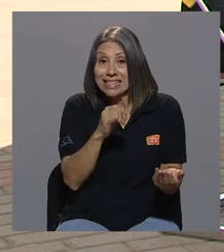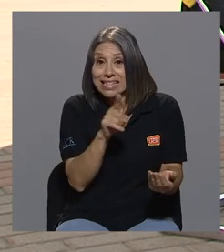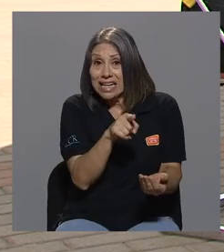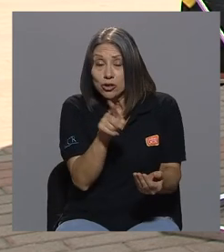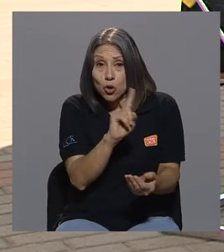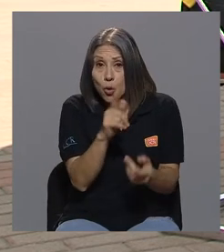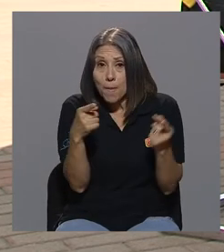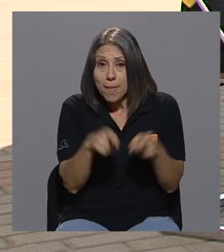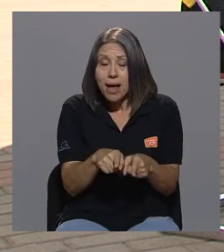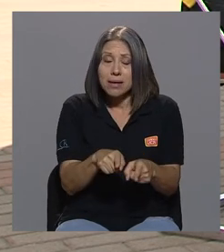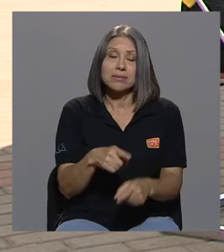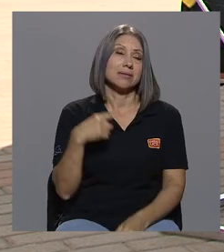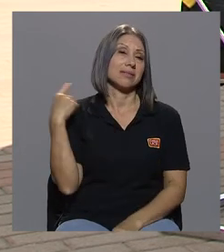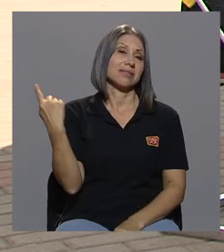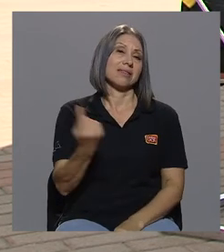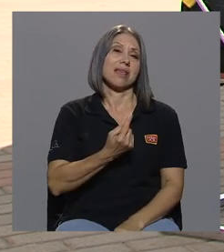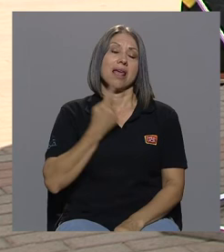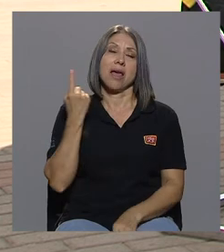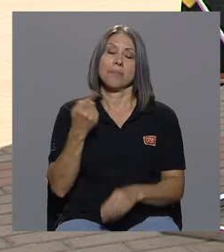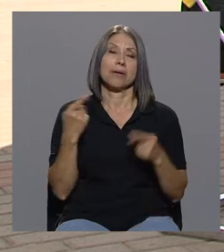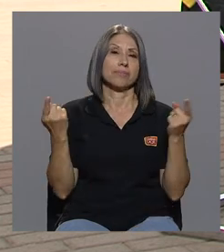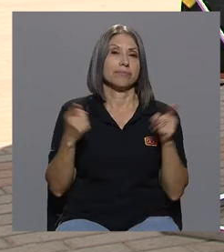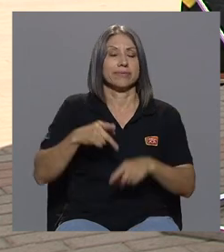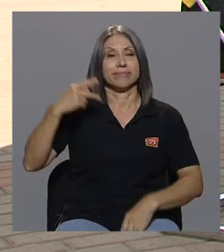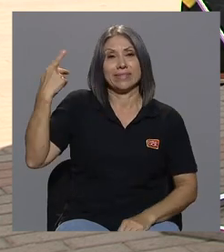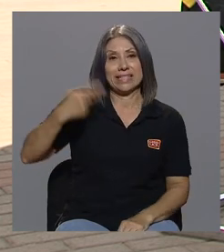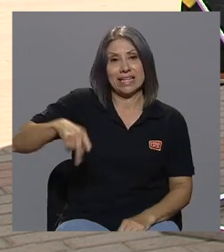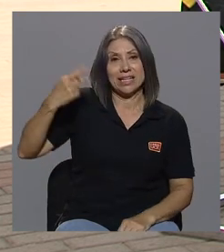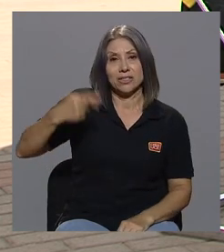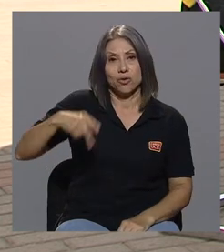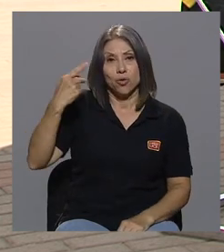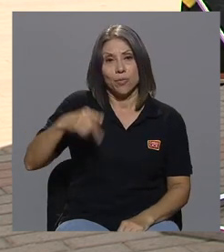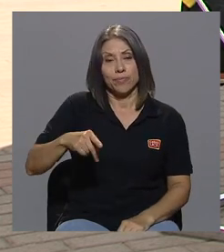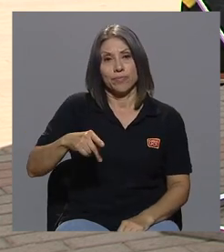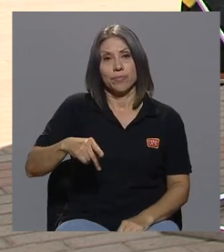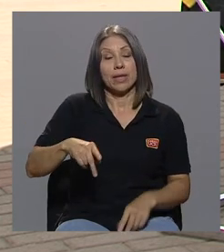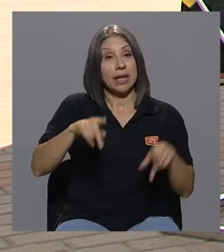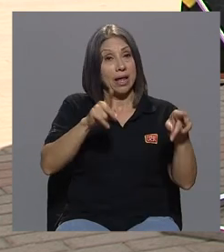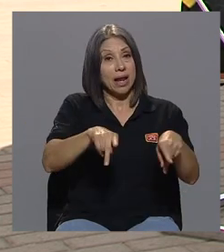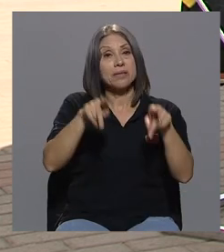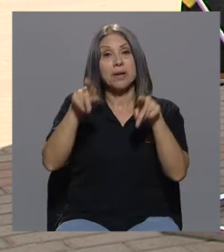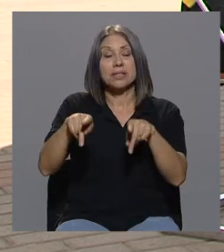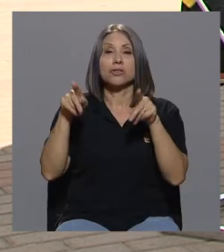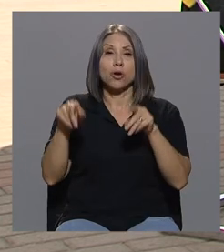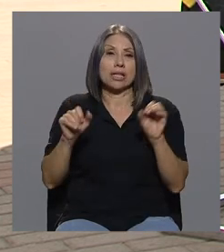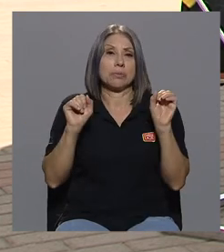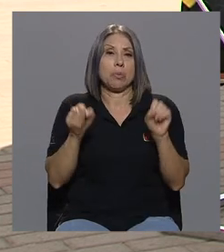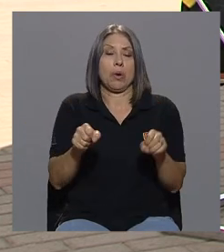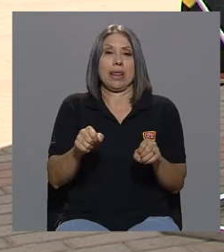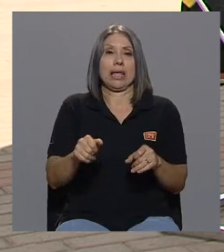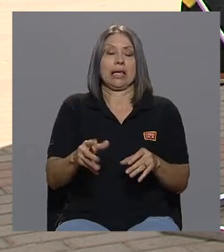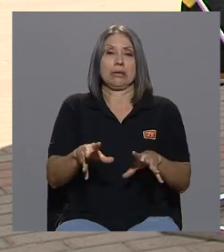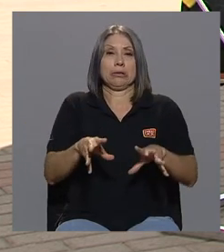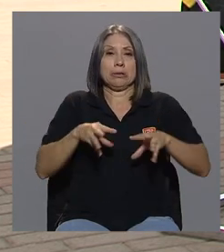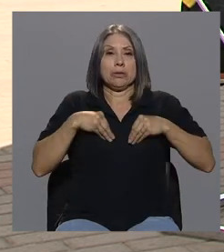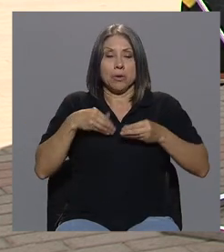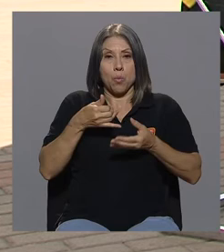de riesgo que ponen a las personas en vulnerabilidad todas estas condiciones